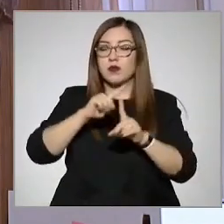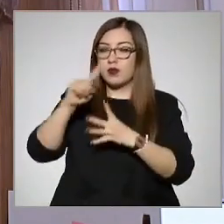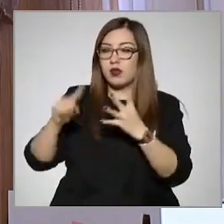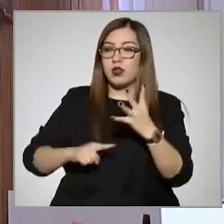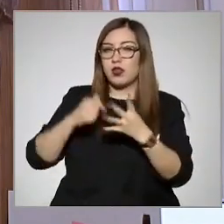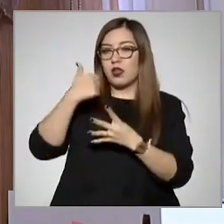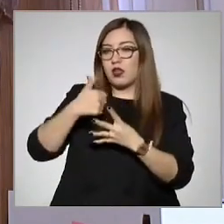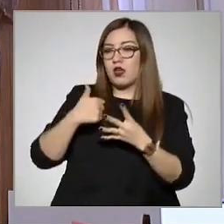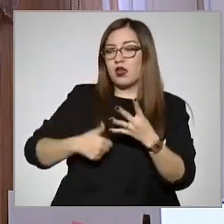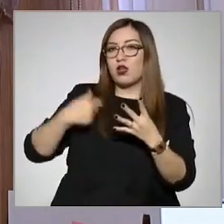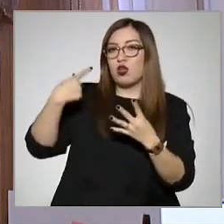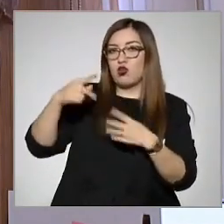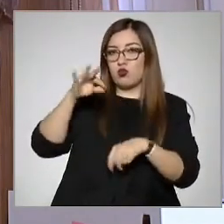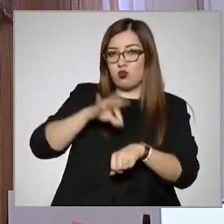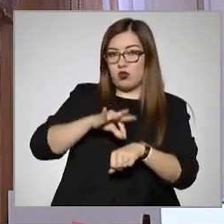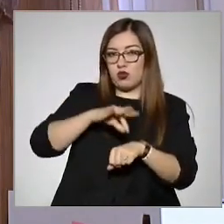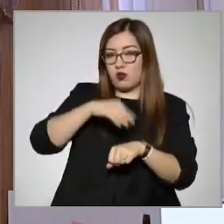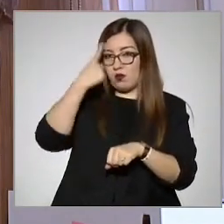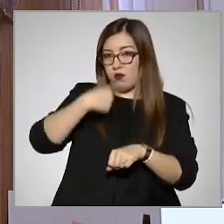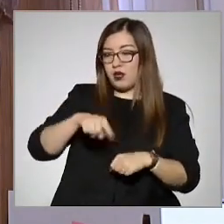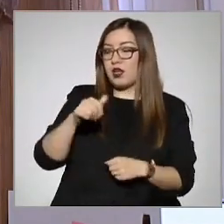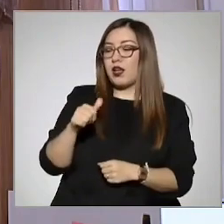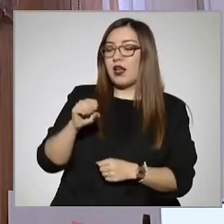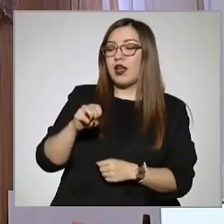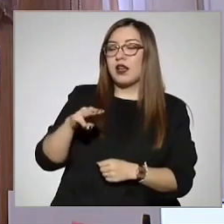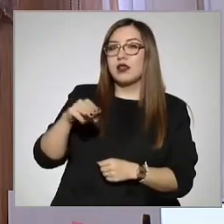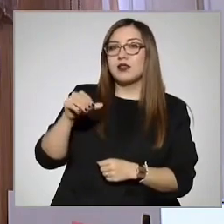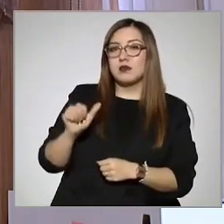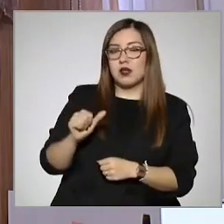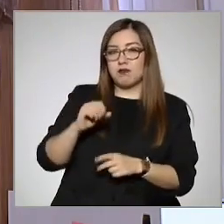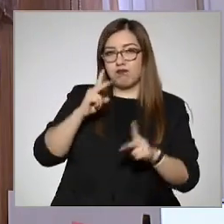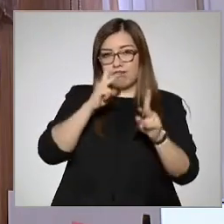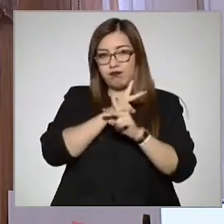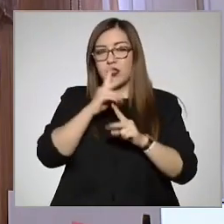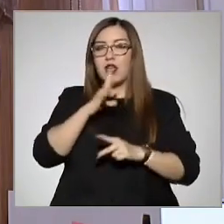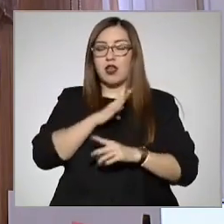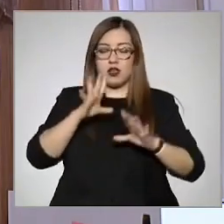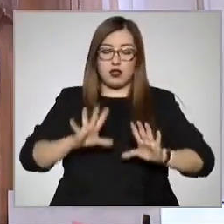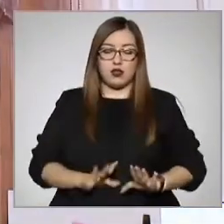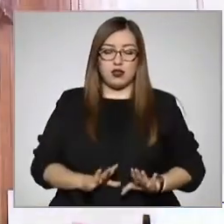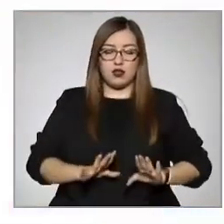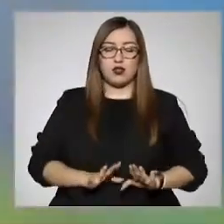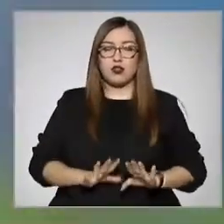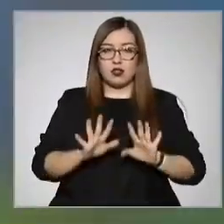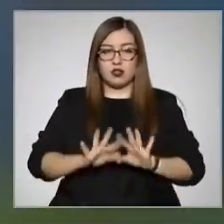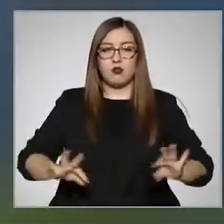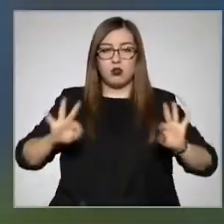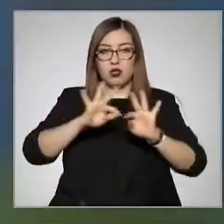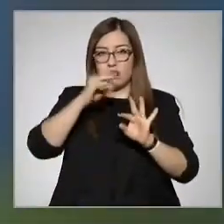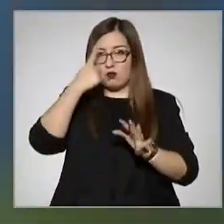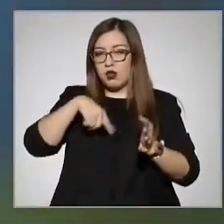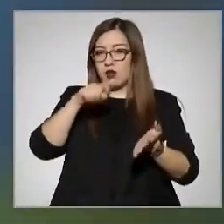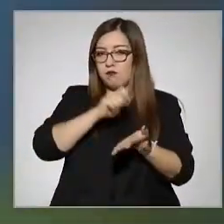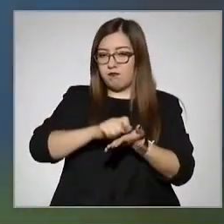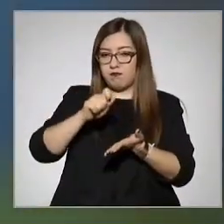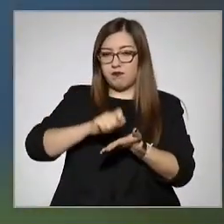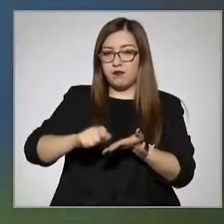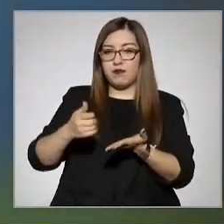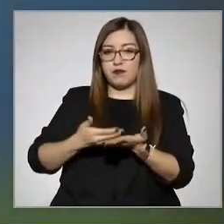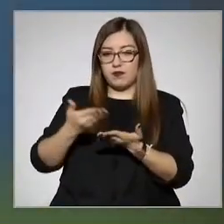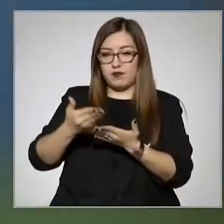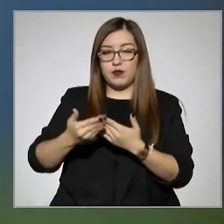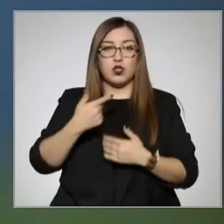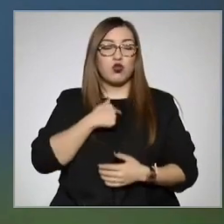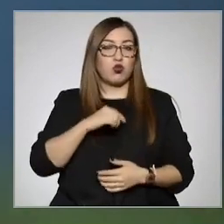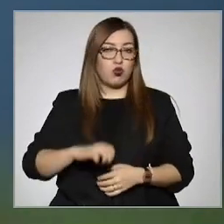los medicamentos para el asma tiene características importantes que hay que considerar para la prescripción. Tengo 44